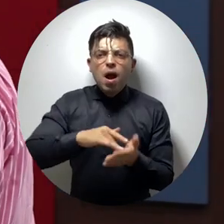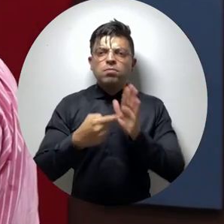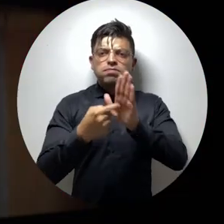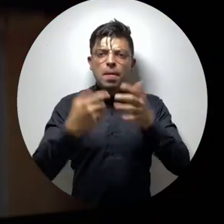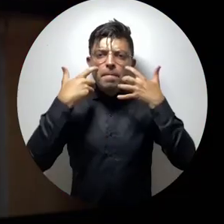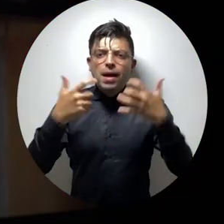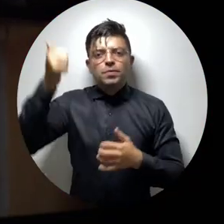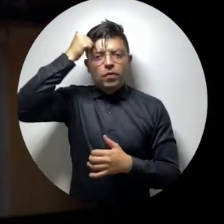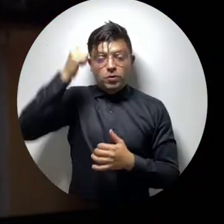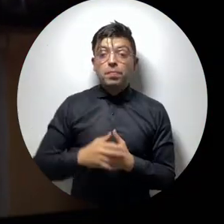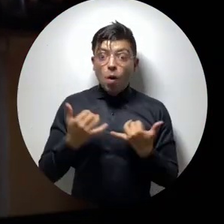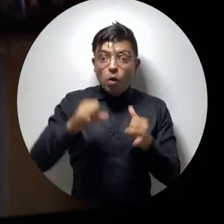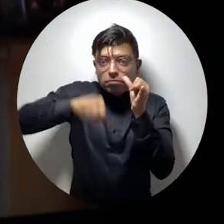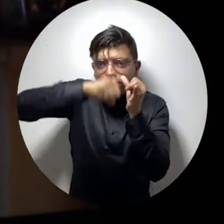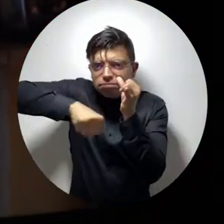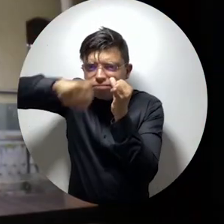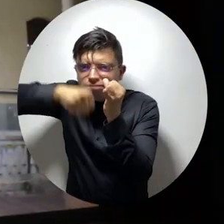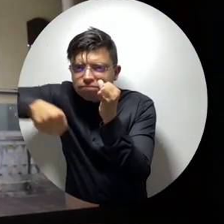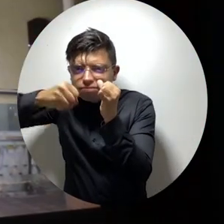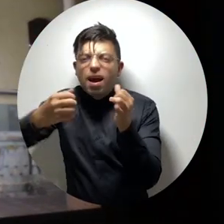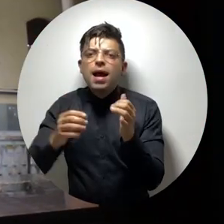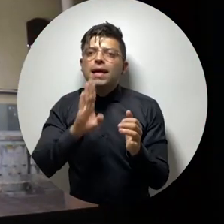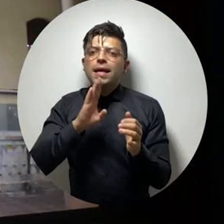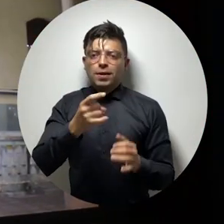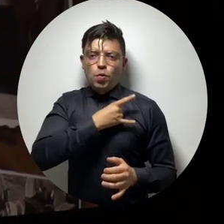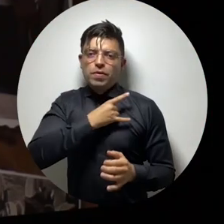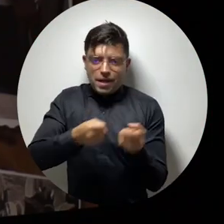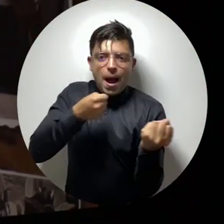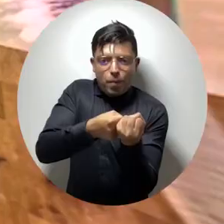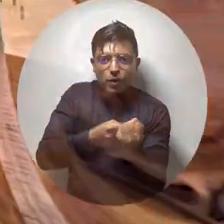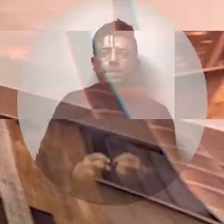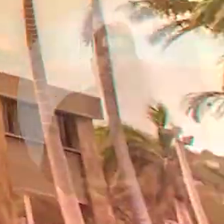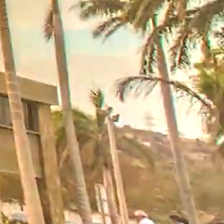inmortalizado a través de un largometraje documental apoyado por la Alma Mater.